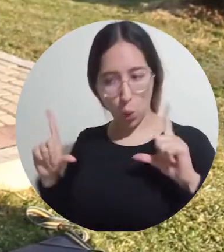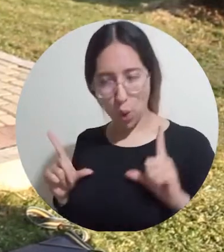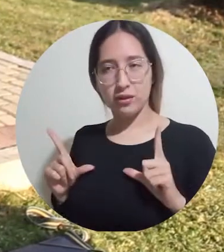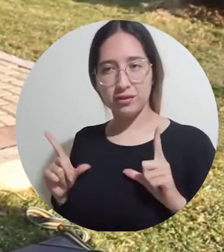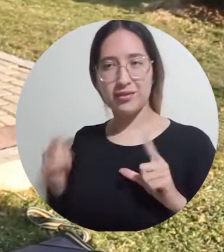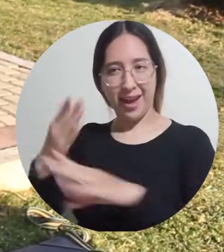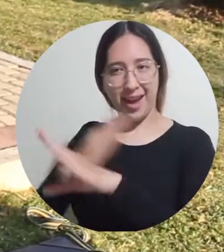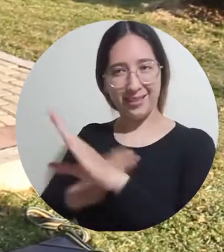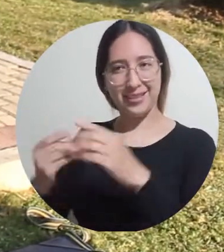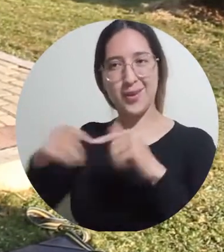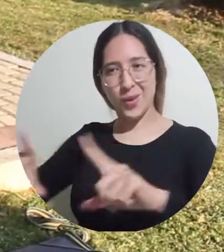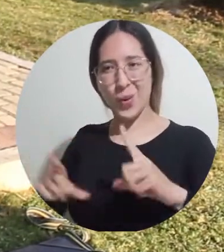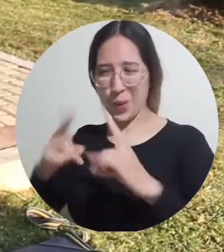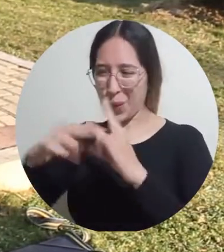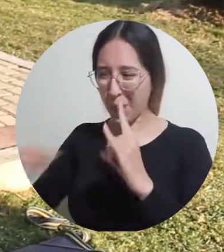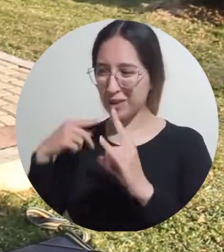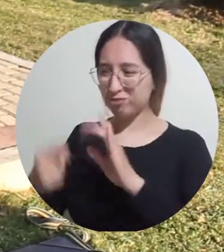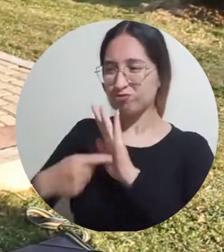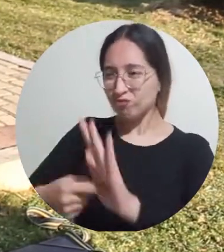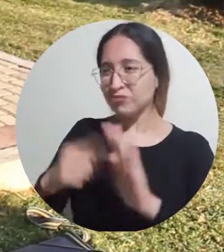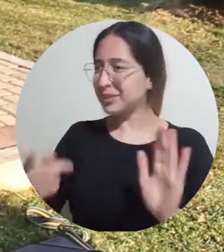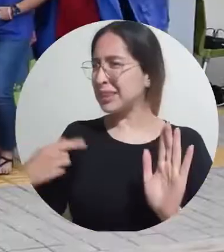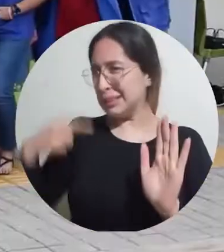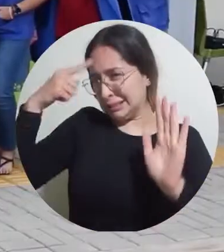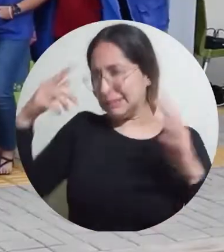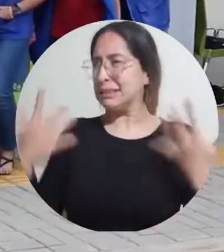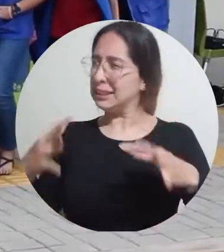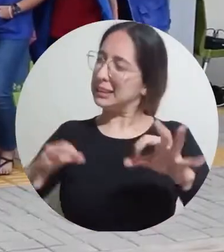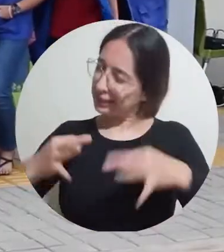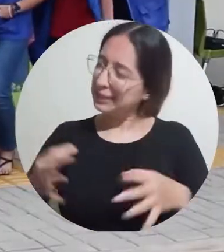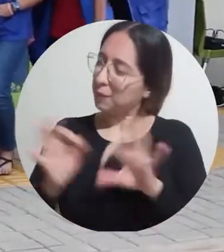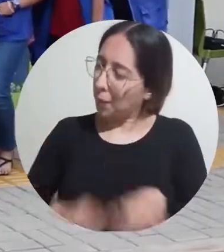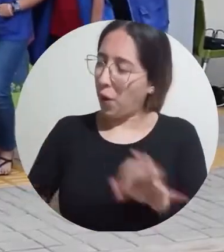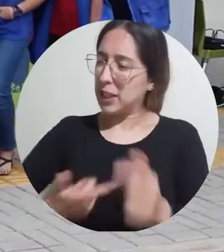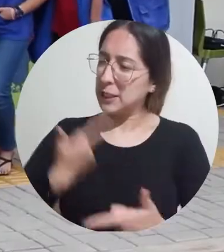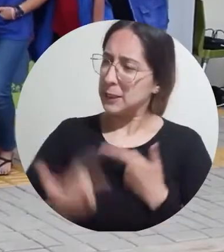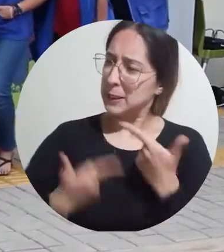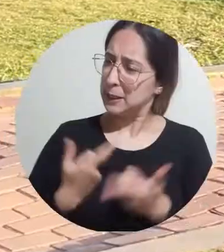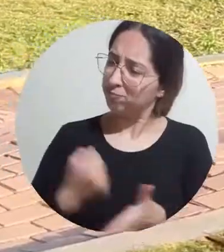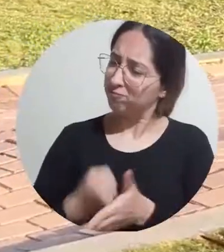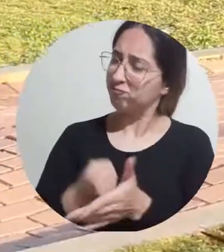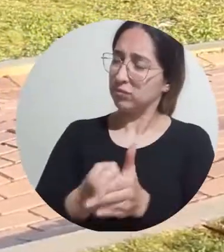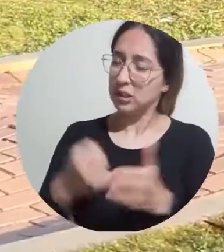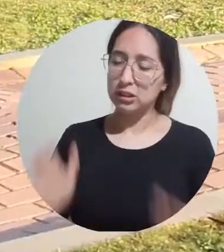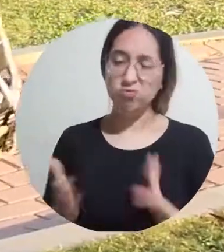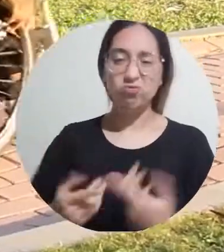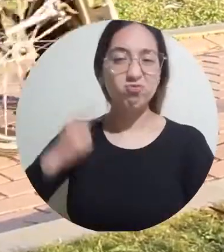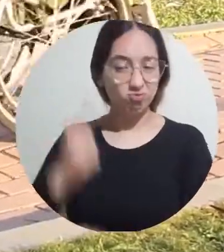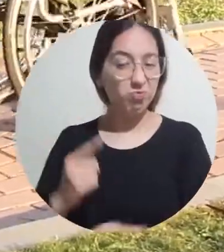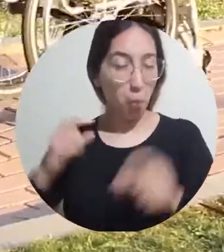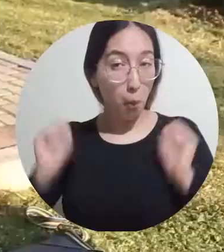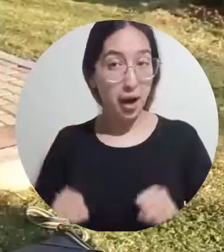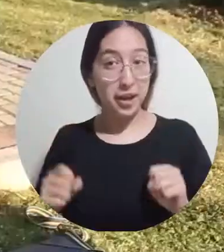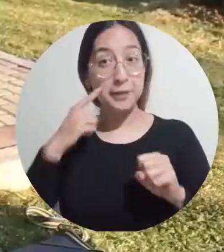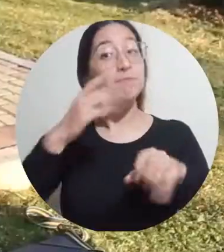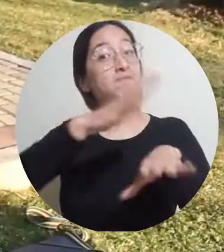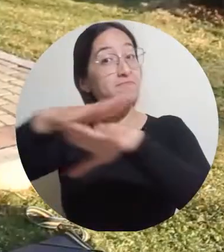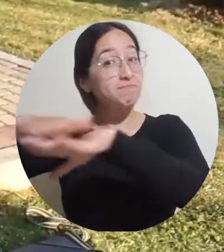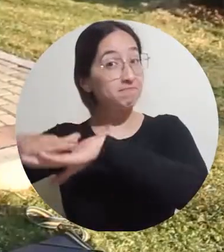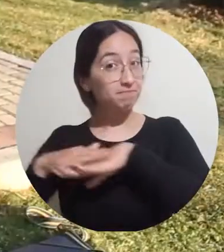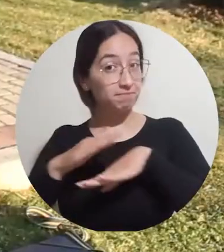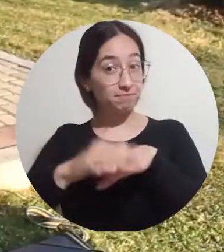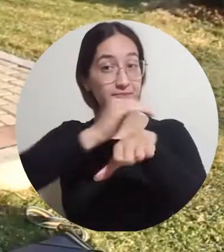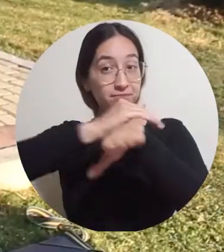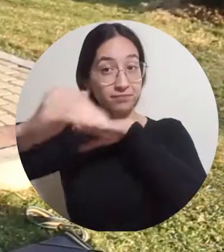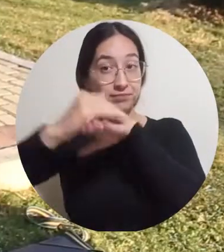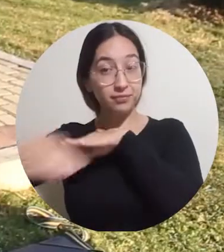circunstancia que te encuentres, siempre hay un motivo para luchar y salir adelante. Quiero invitarlos, entrenamiento, se